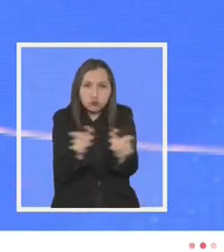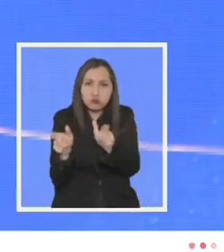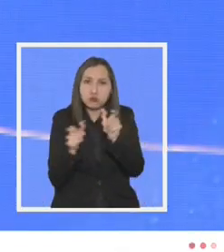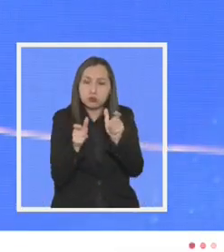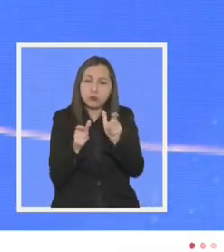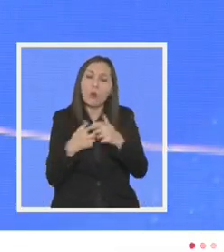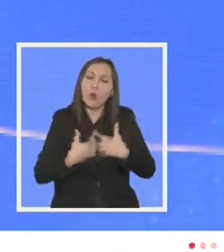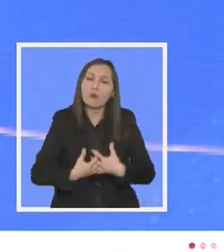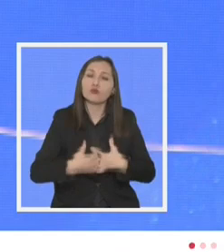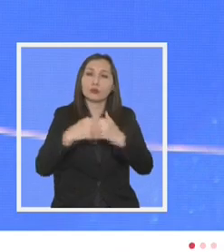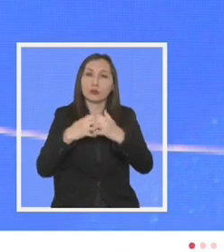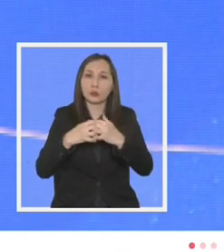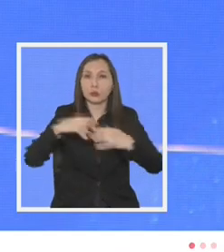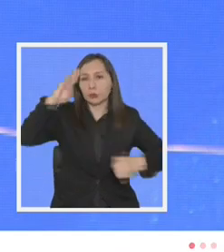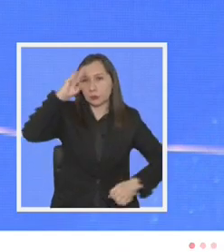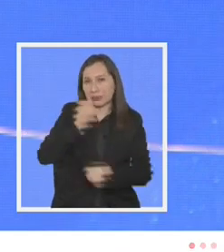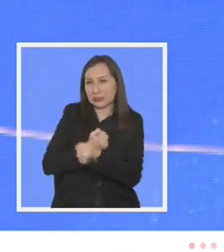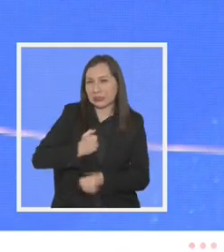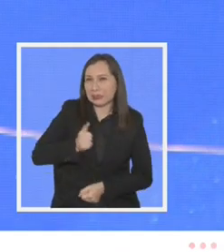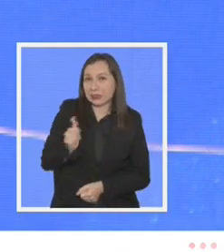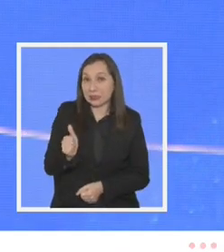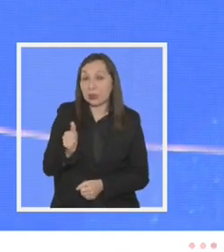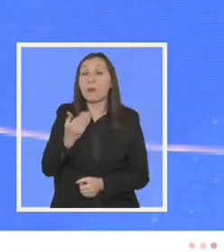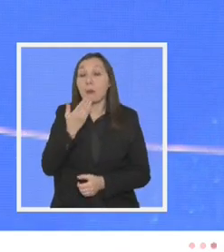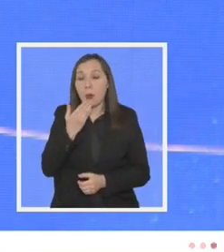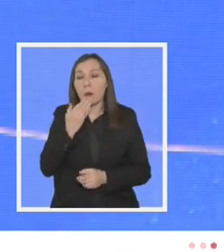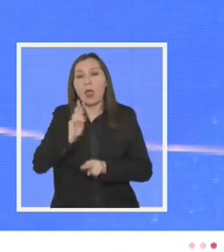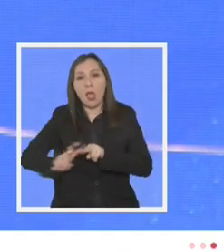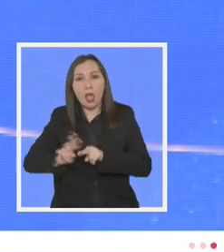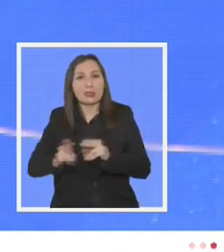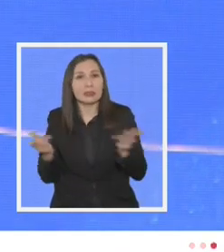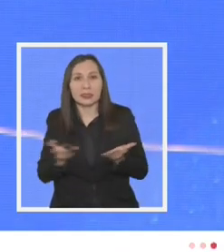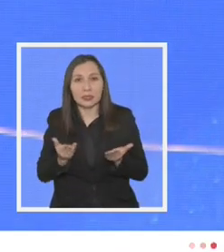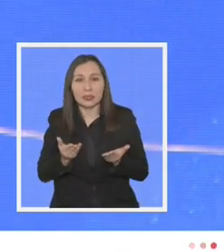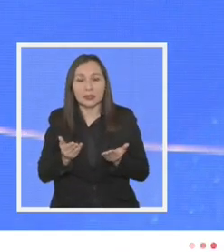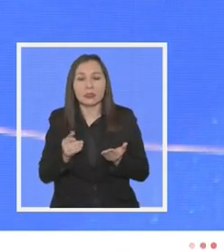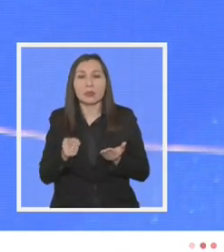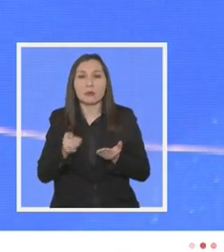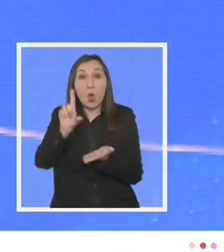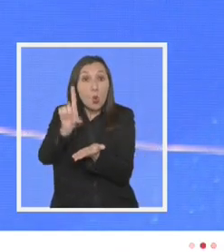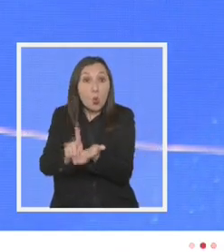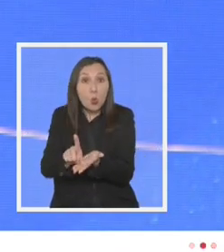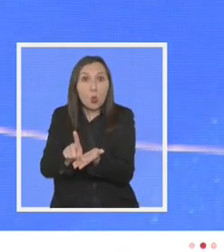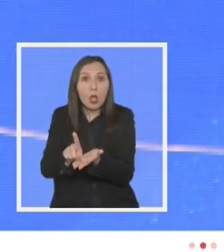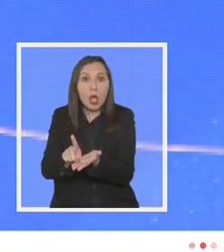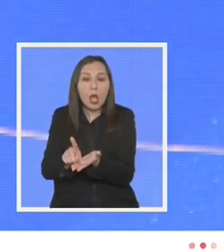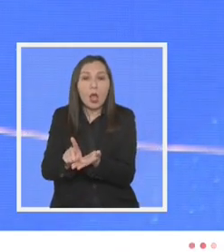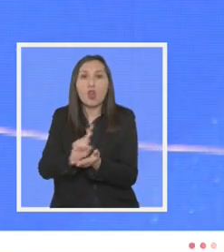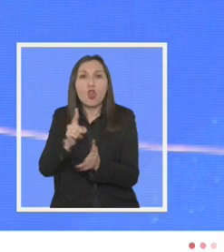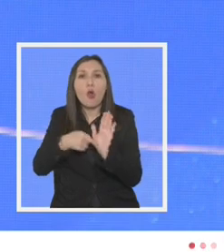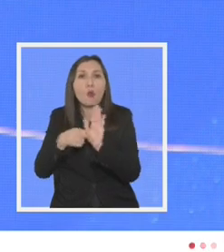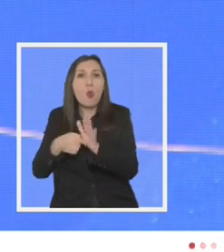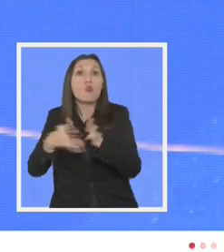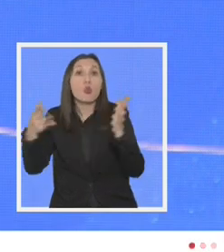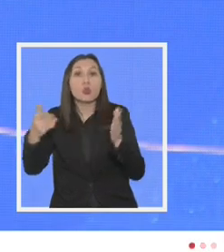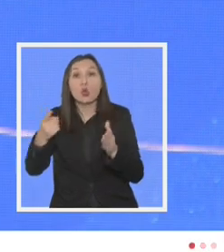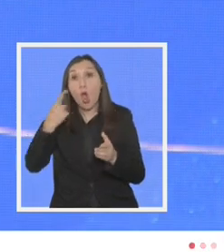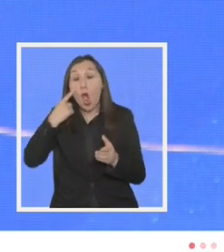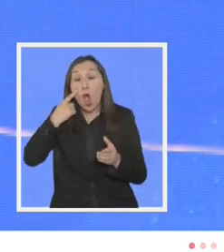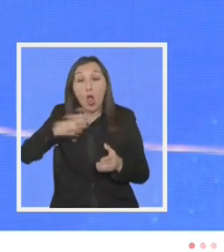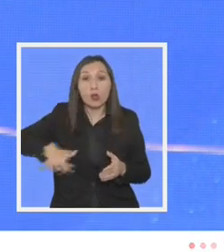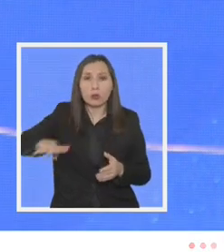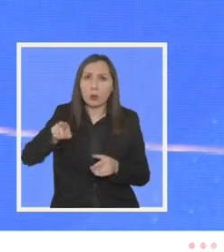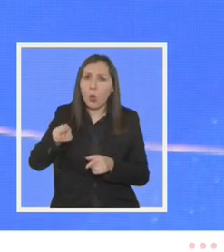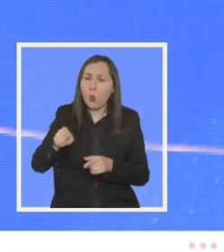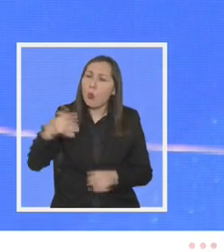que fortalezca por cierto nuestras policías pero que actúe también en lugares en donde no se habla tanto puede no ser tan popular en estos